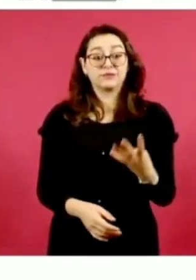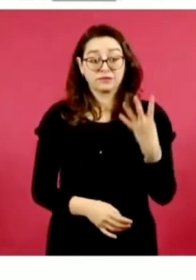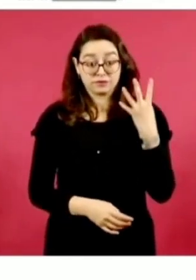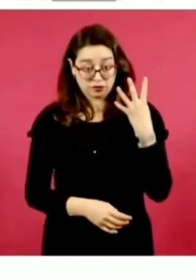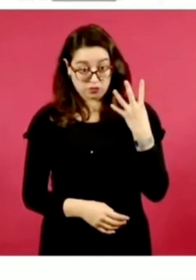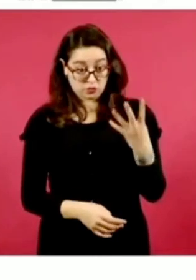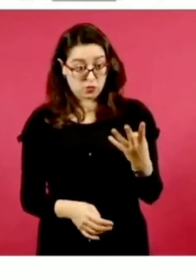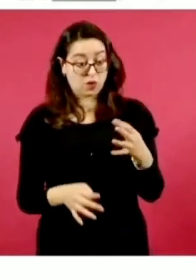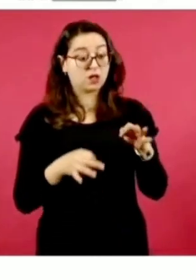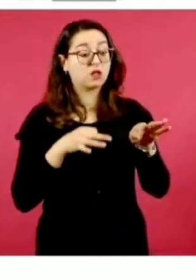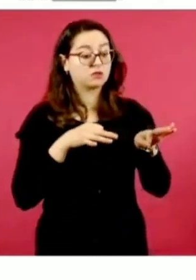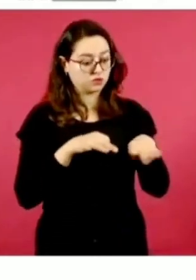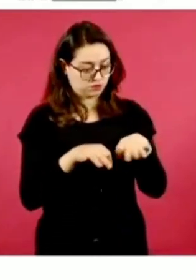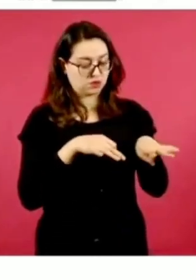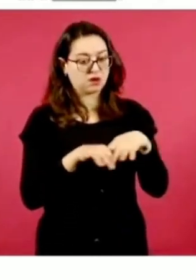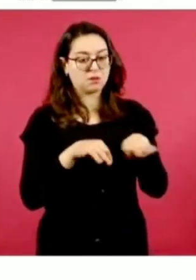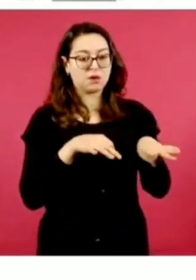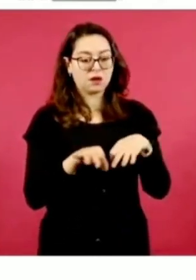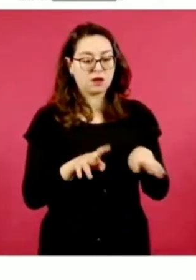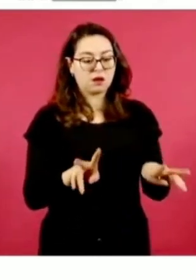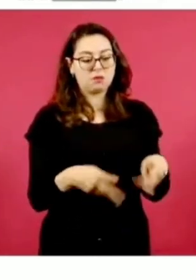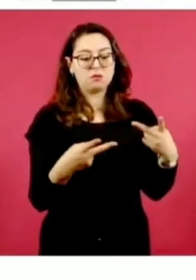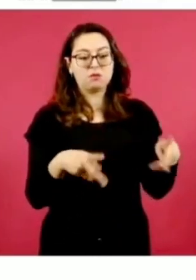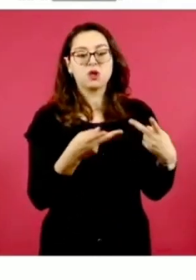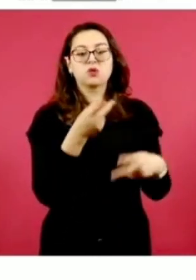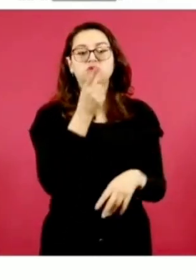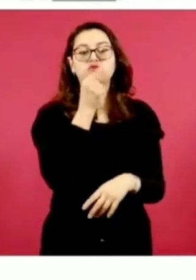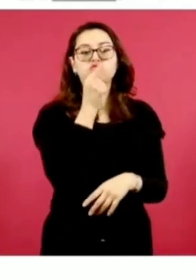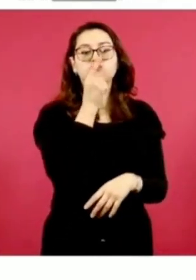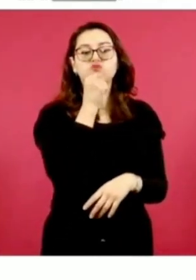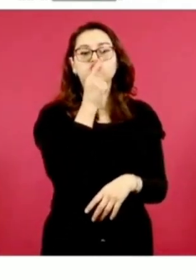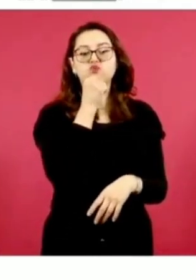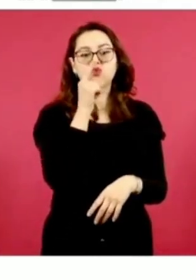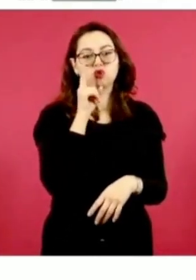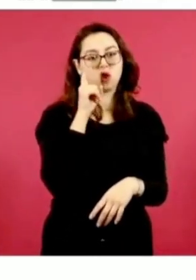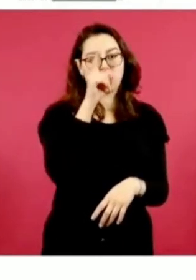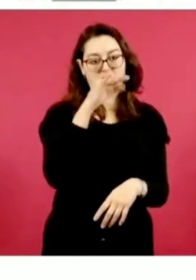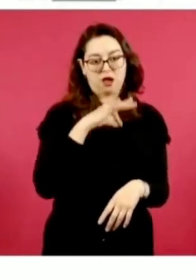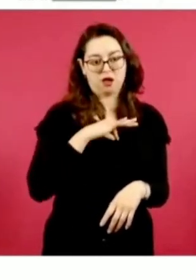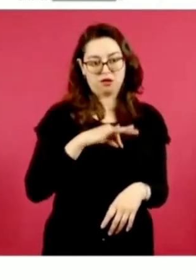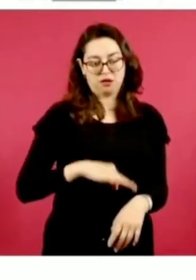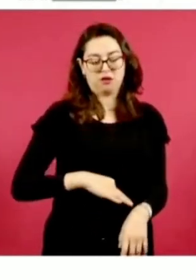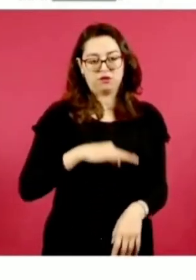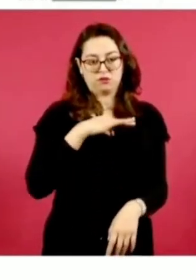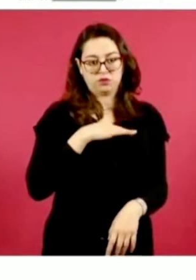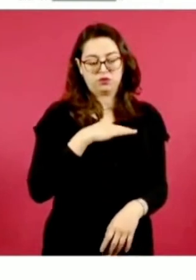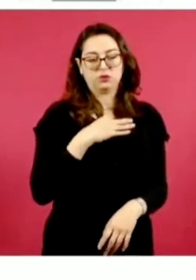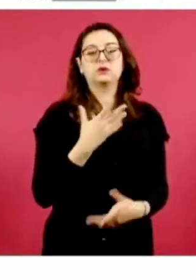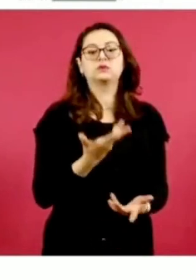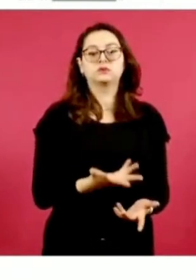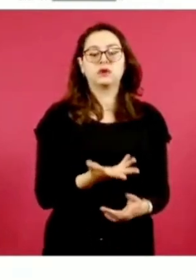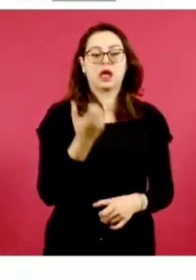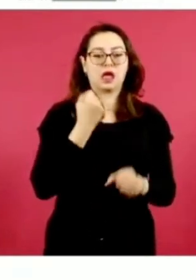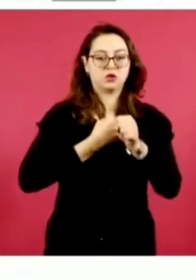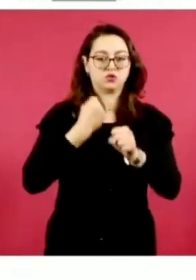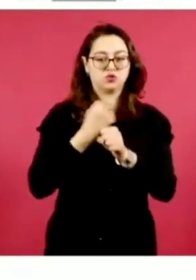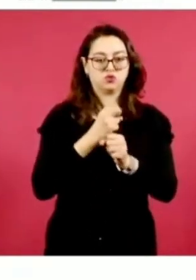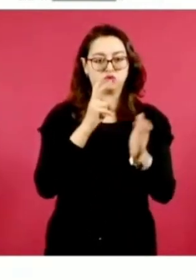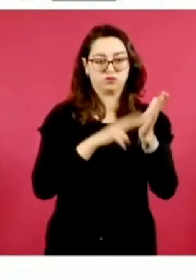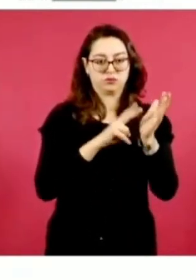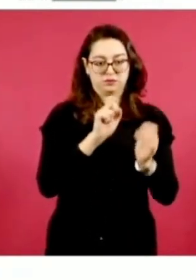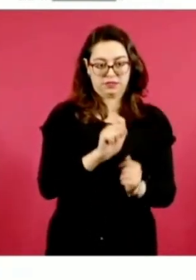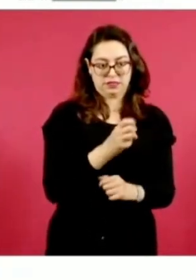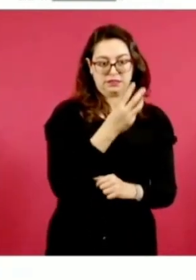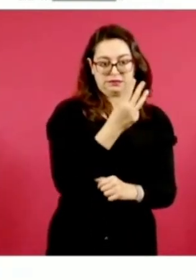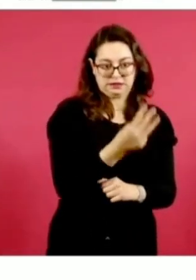trabajadores de una bodega despendedora de pollo en el municipio de Toluca, esto en diciembre del 2023. Para lograr